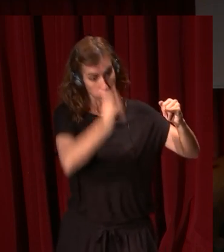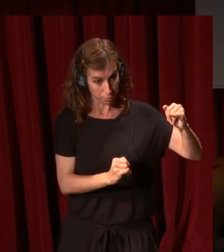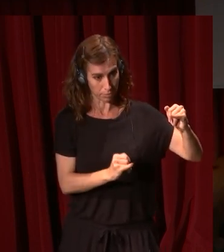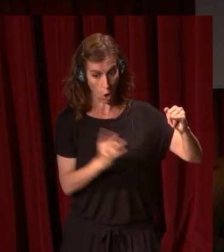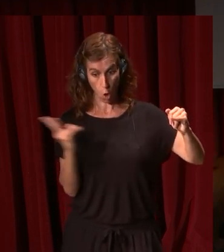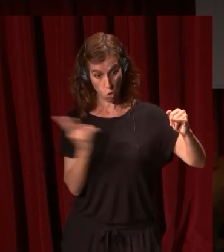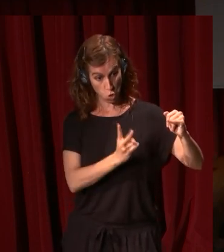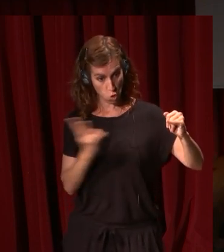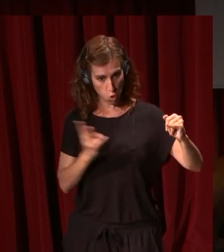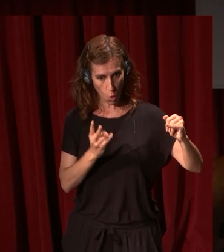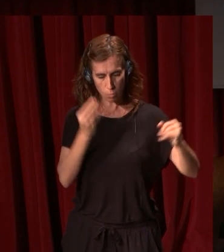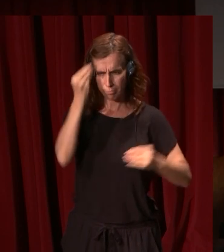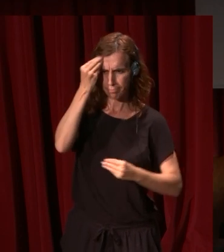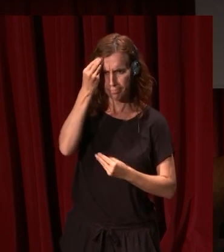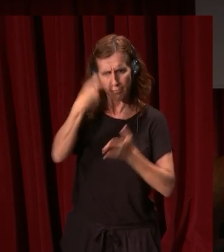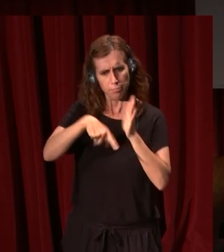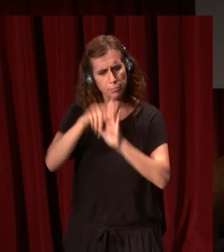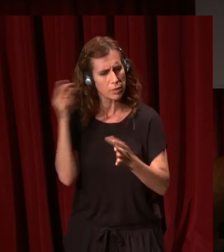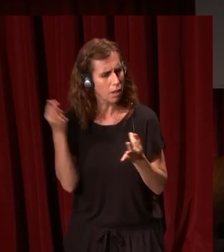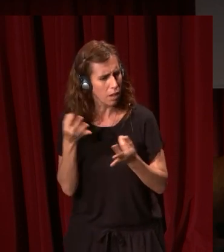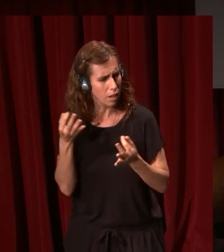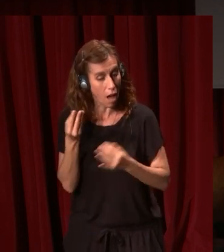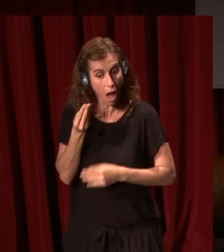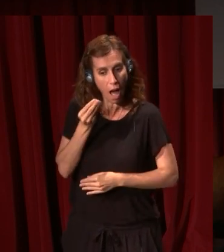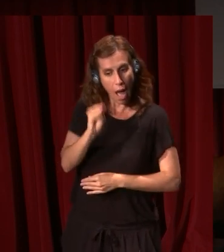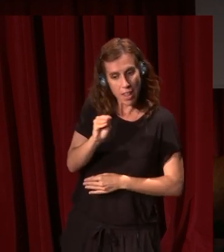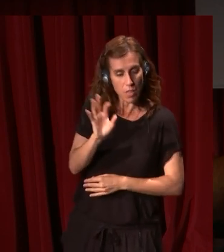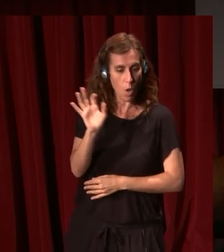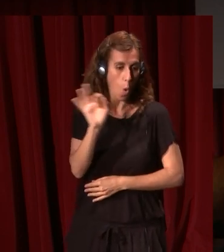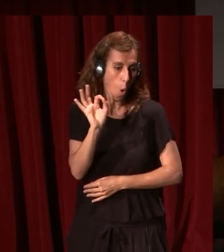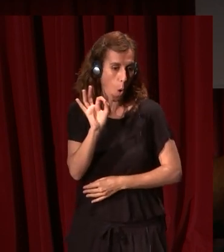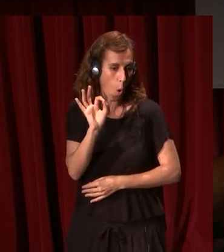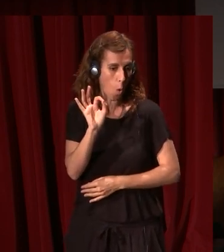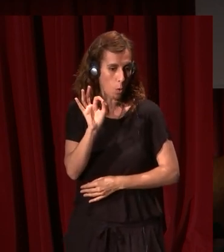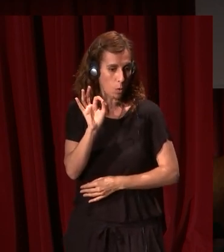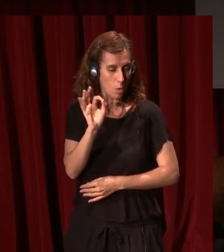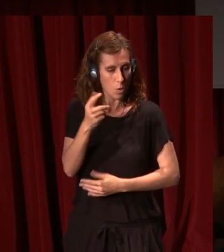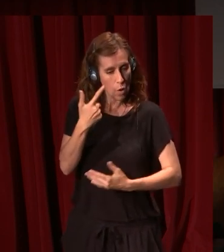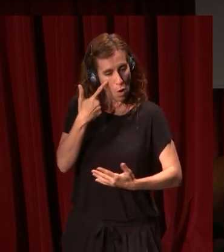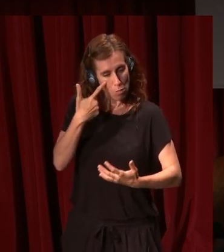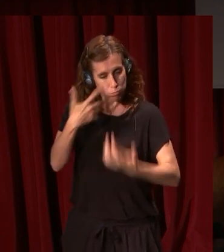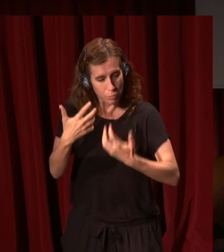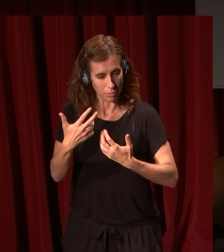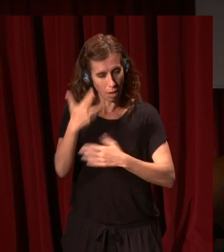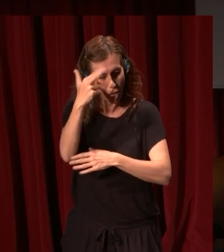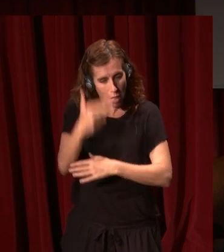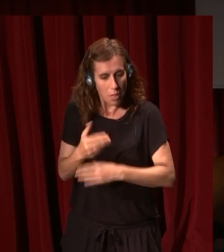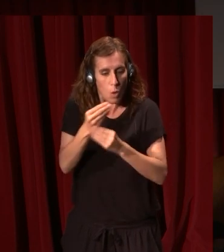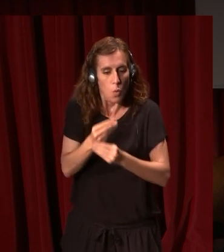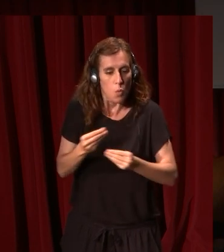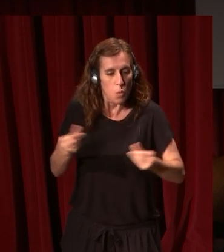Los dos han decidido añadir o quizá atemperar esta geometría con una discreta